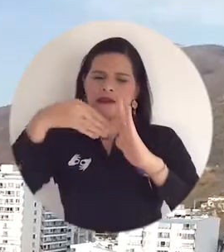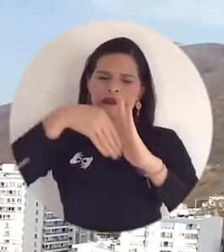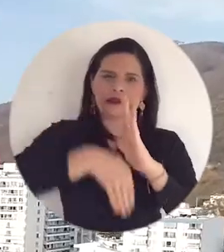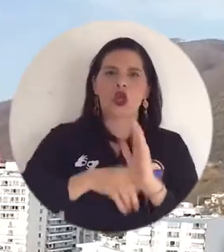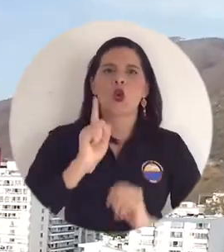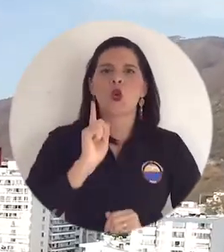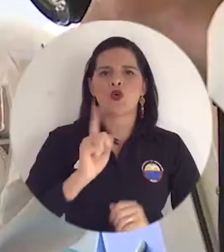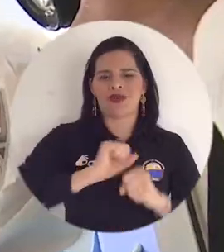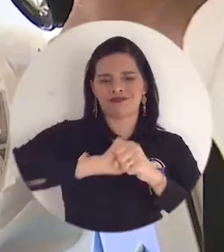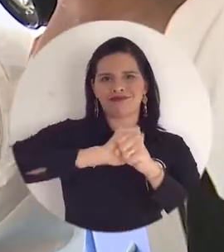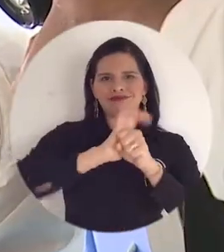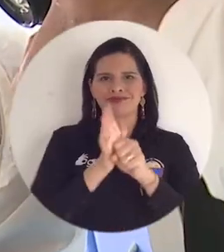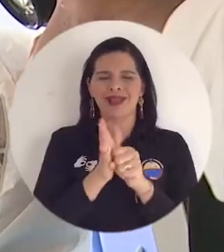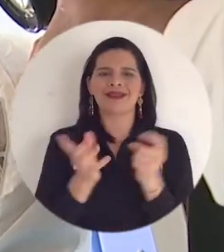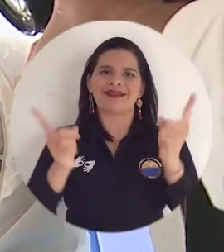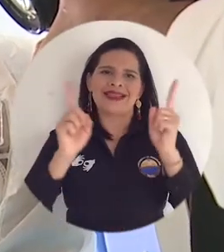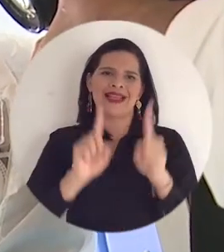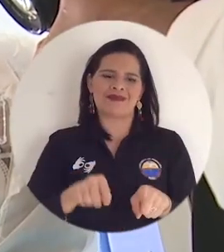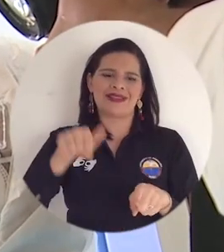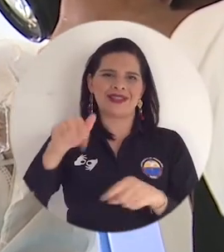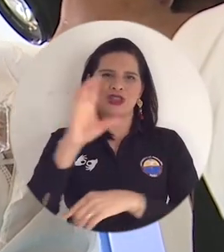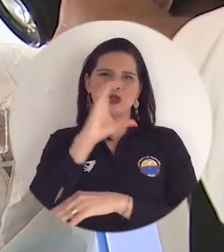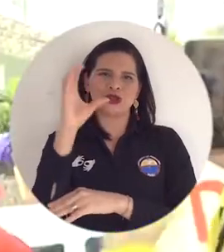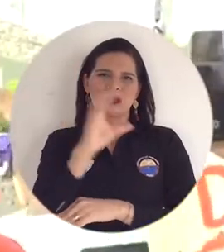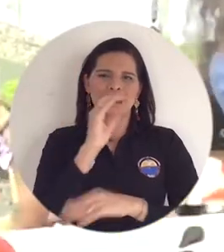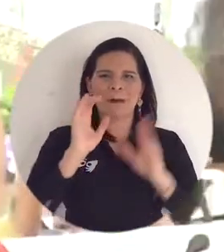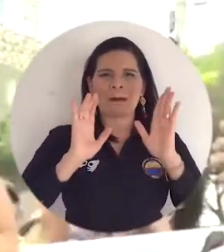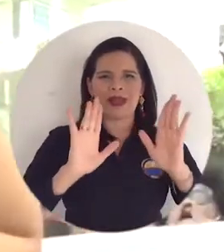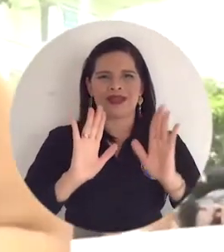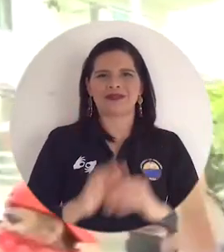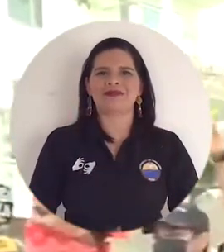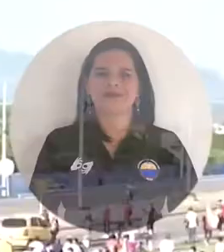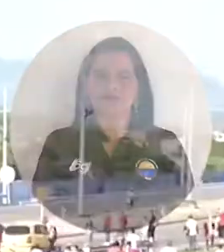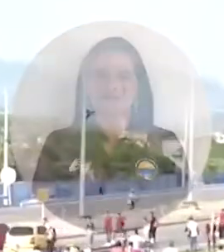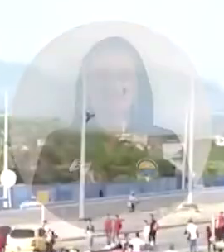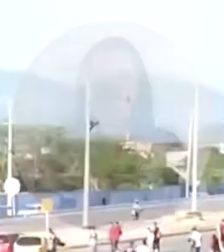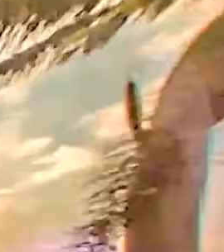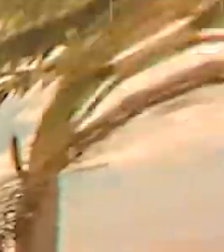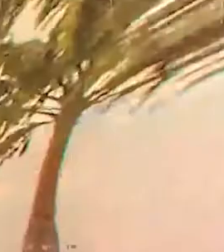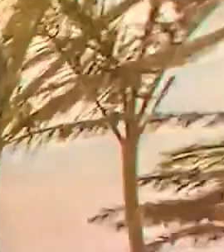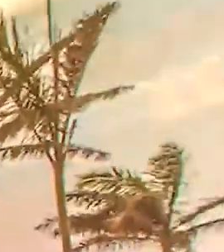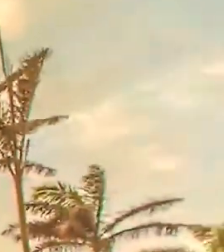resultado afectado por la pandemia de COVID-19 y la coyuntura social de Colombia.